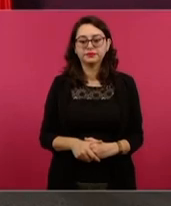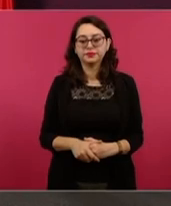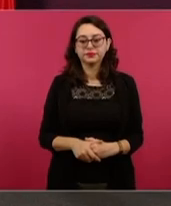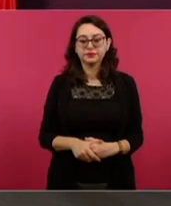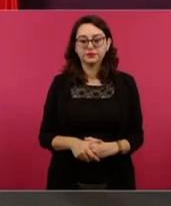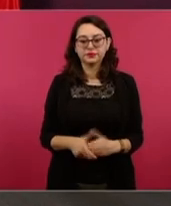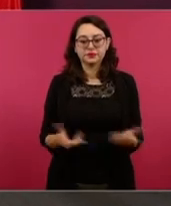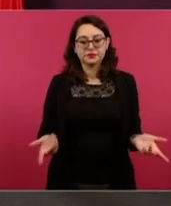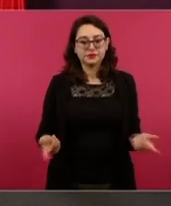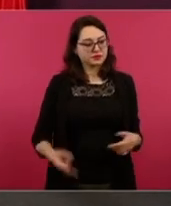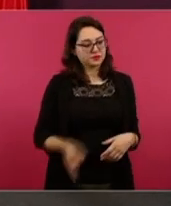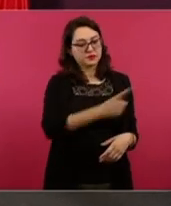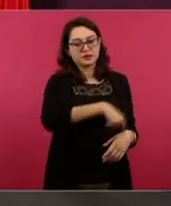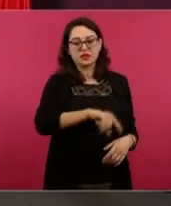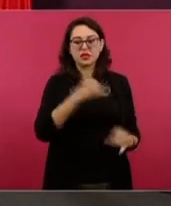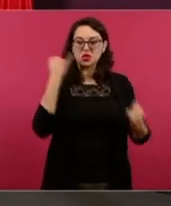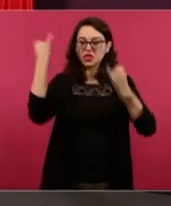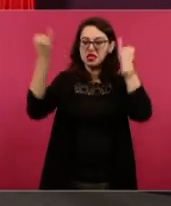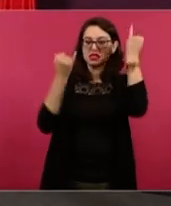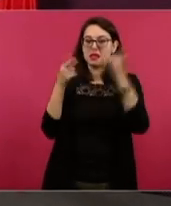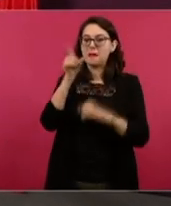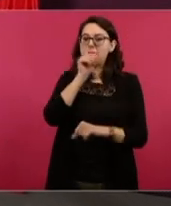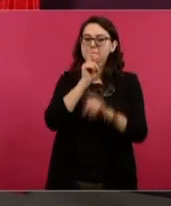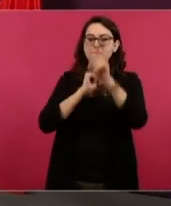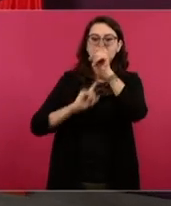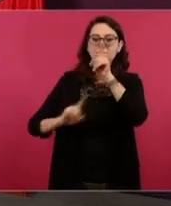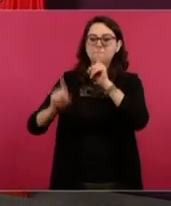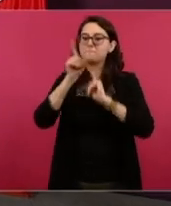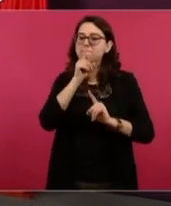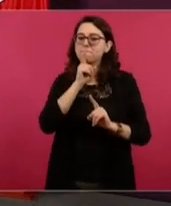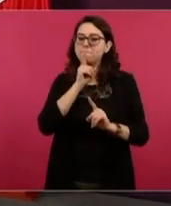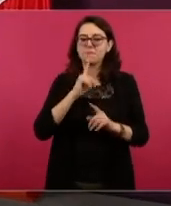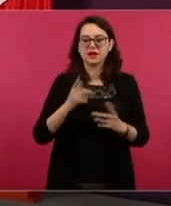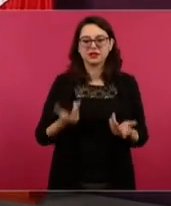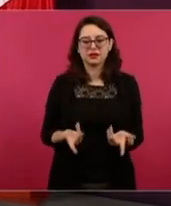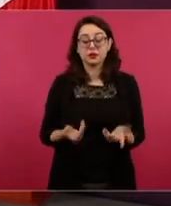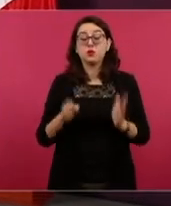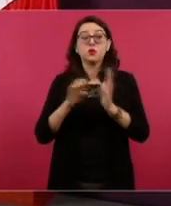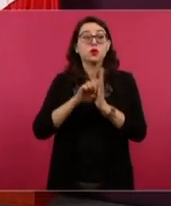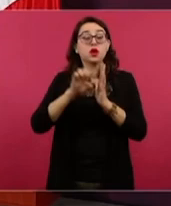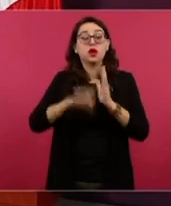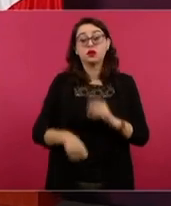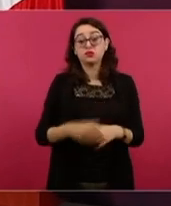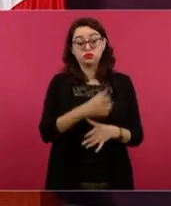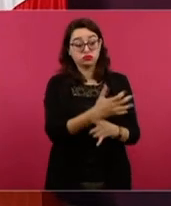desmentir el que no hay matemáticas.